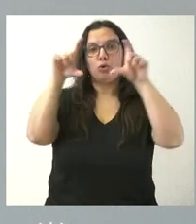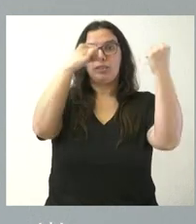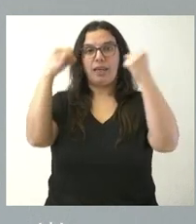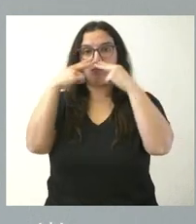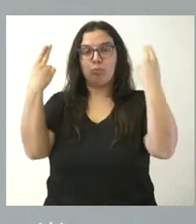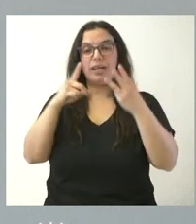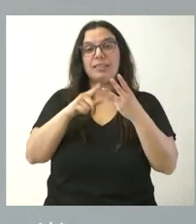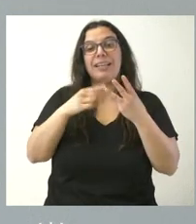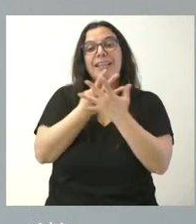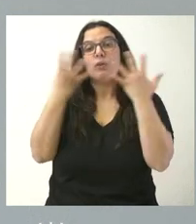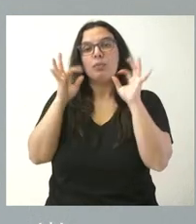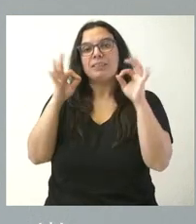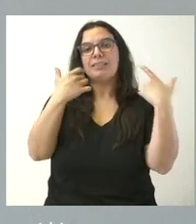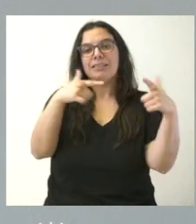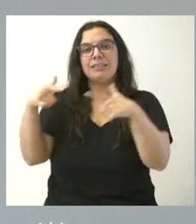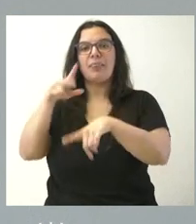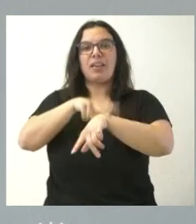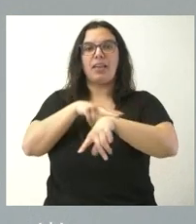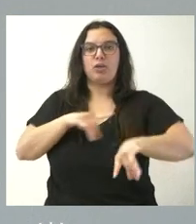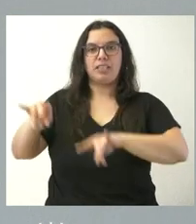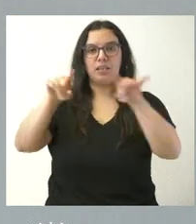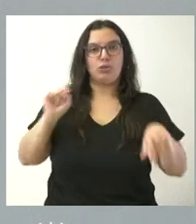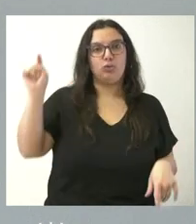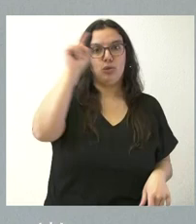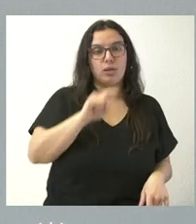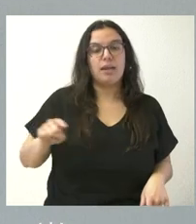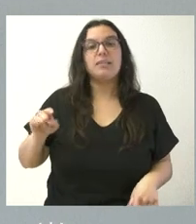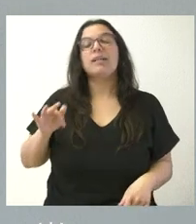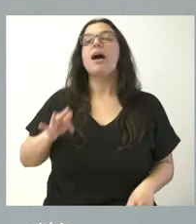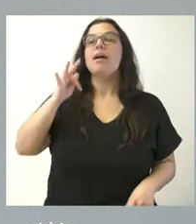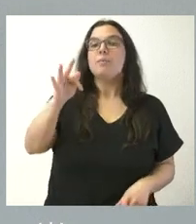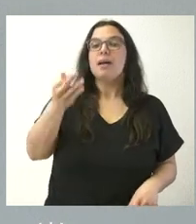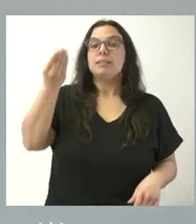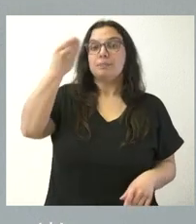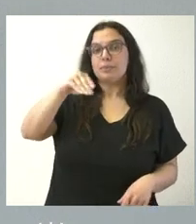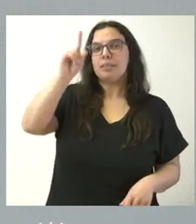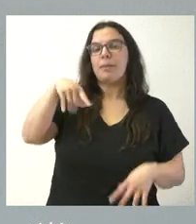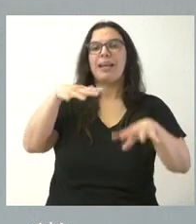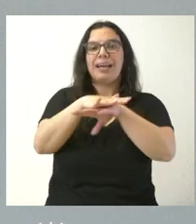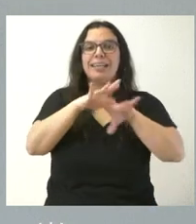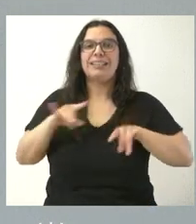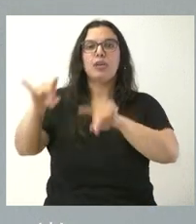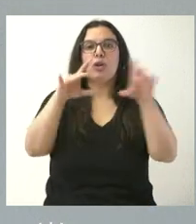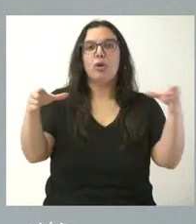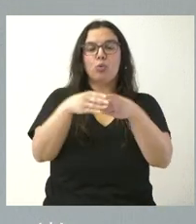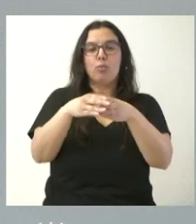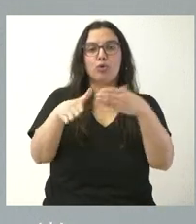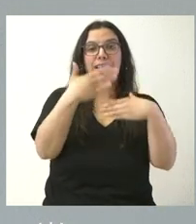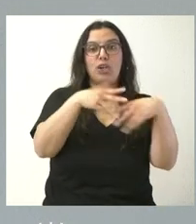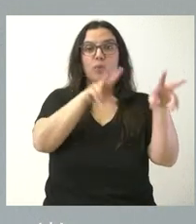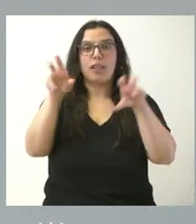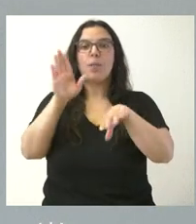19 en las delegaciones territoriales. Y esta vez hay que señalarles que hemos incorporado una red territorial de grupos de innovación para